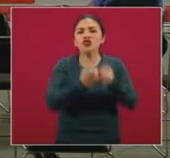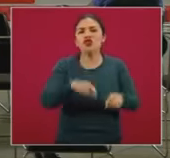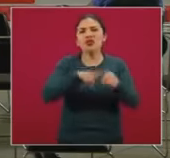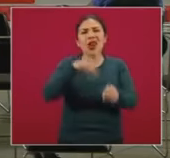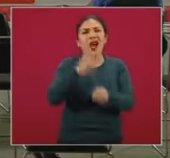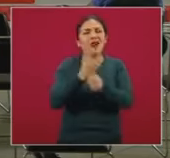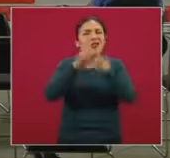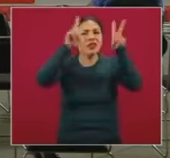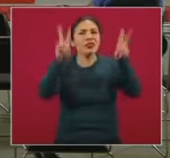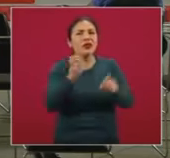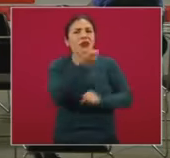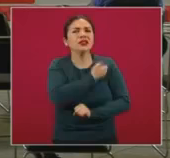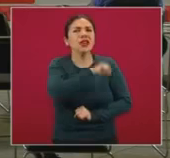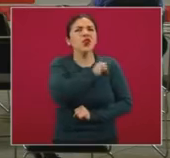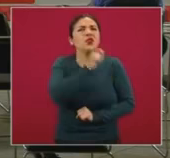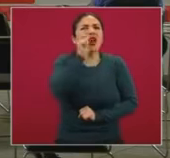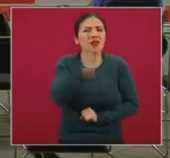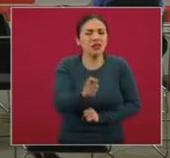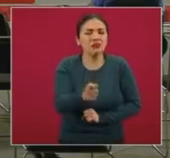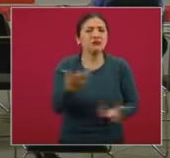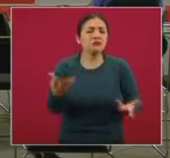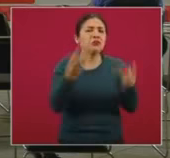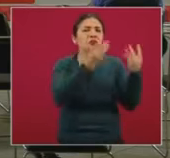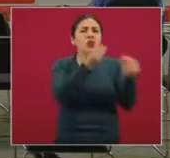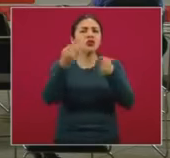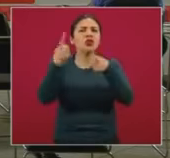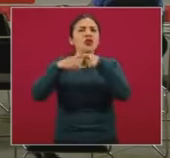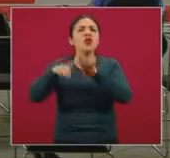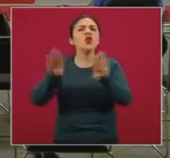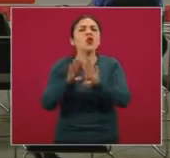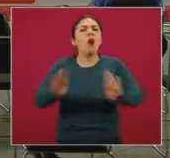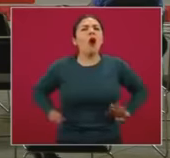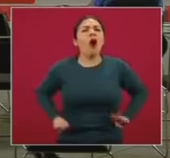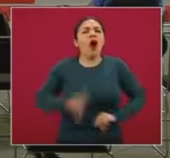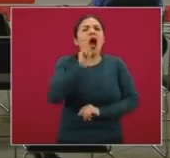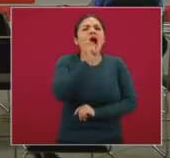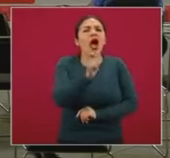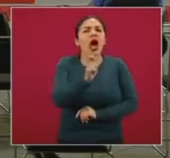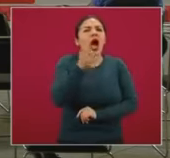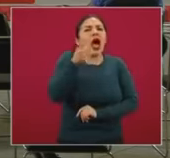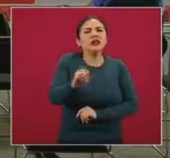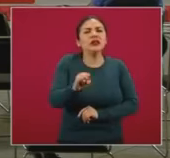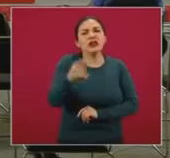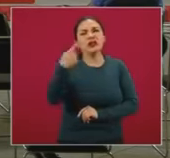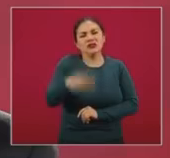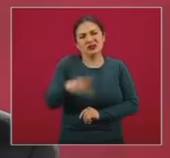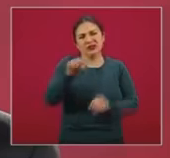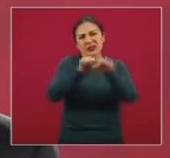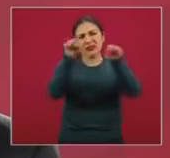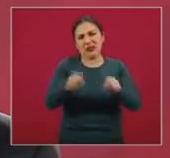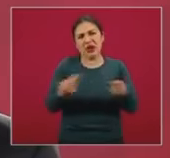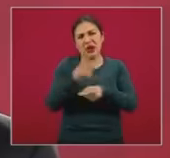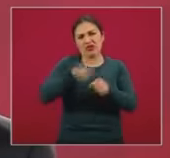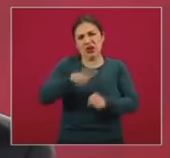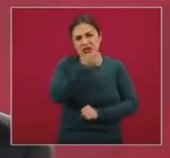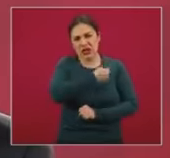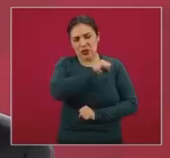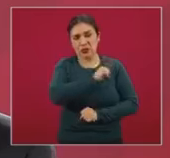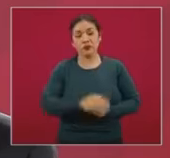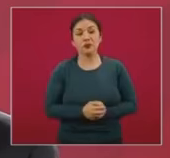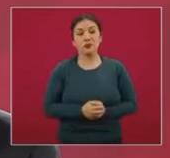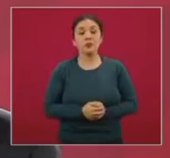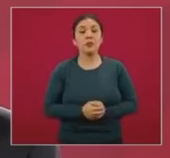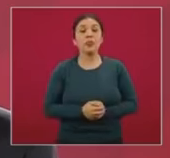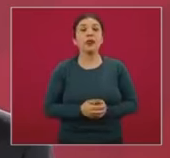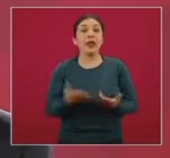de salud y varios indicadores sobre el desempeño del sistema nacional de salud, entre otros indicadores de